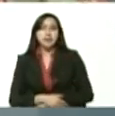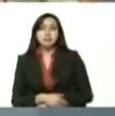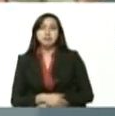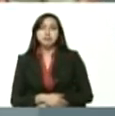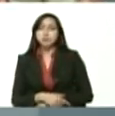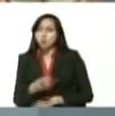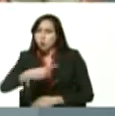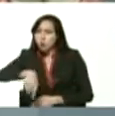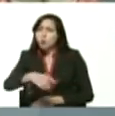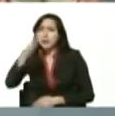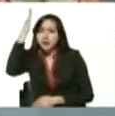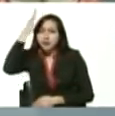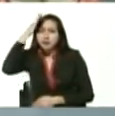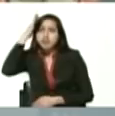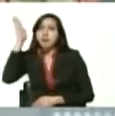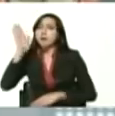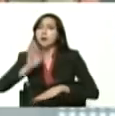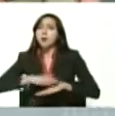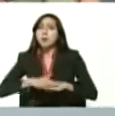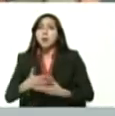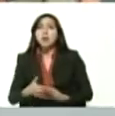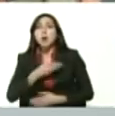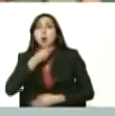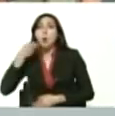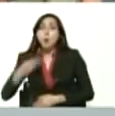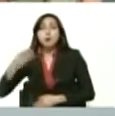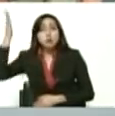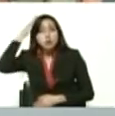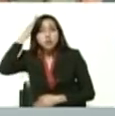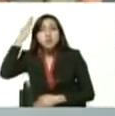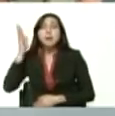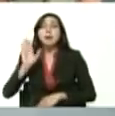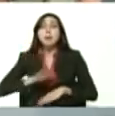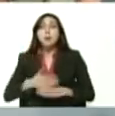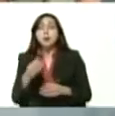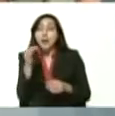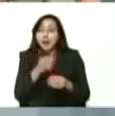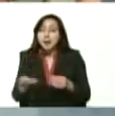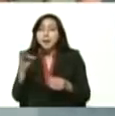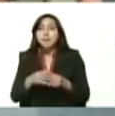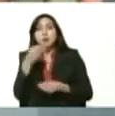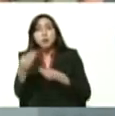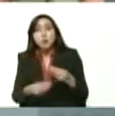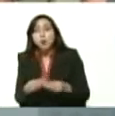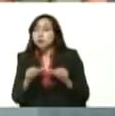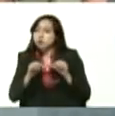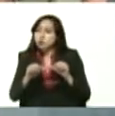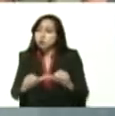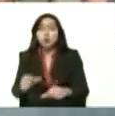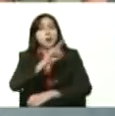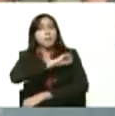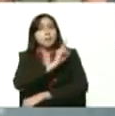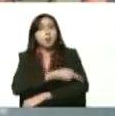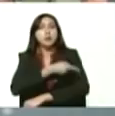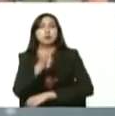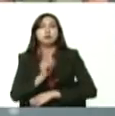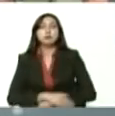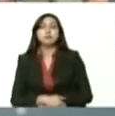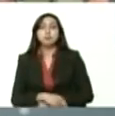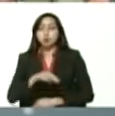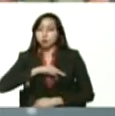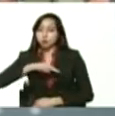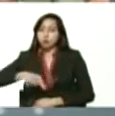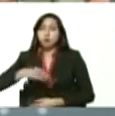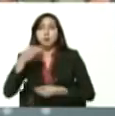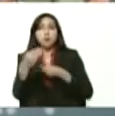Ustedes lo saben, sobre todo la juventud sabe que el petro es cada vez más transable, cada vez más poderoso. hemos ido